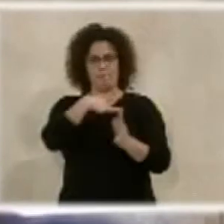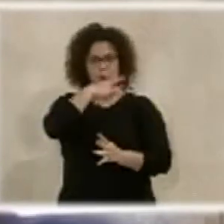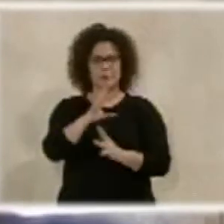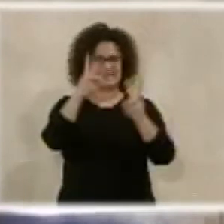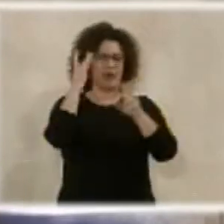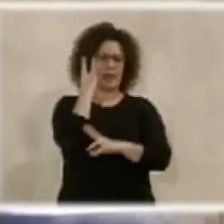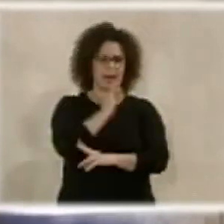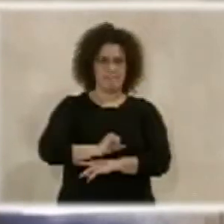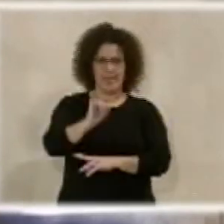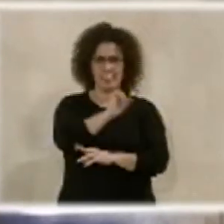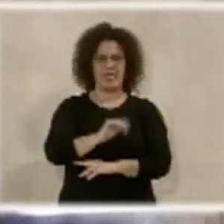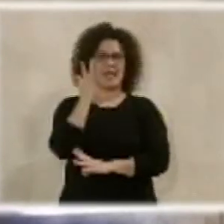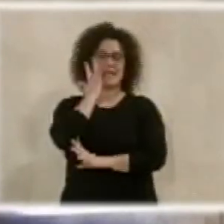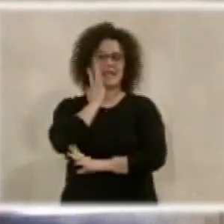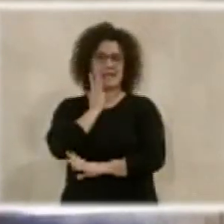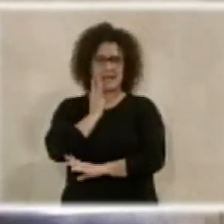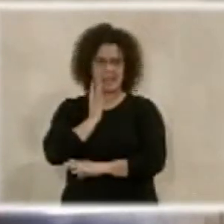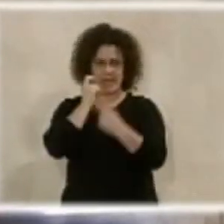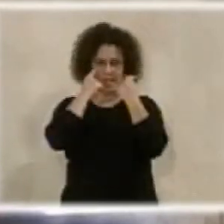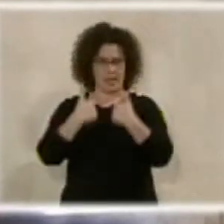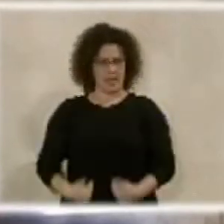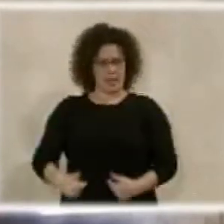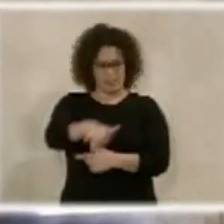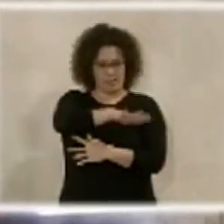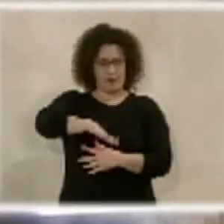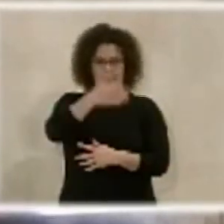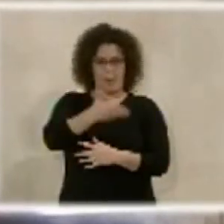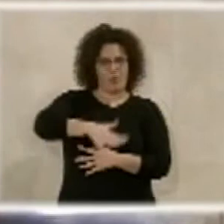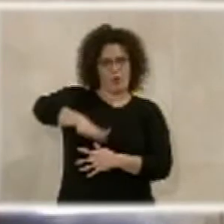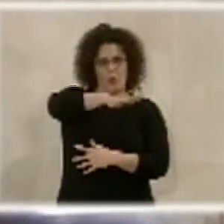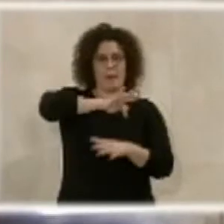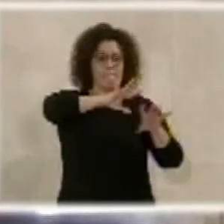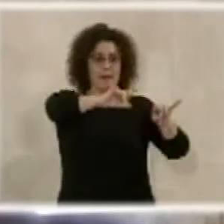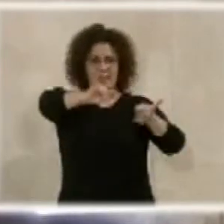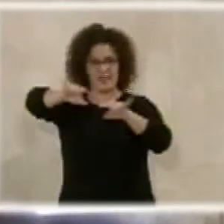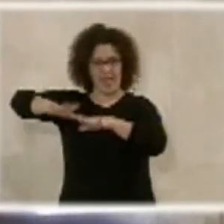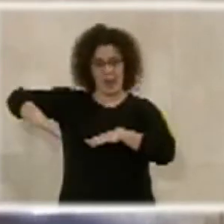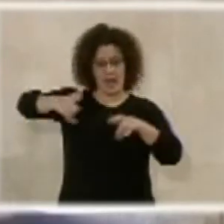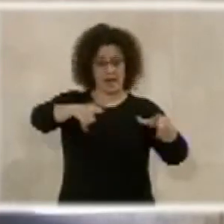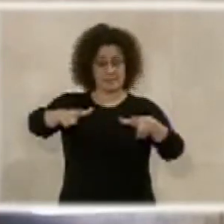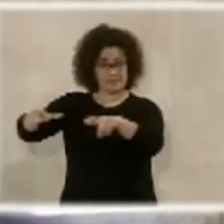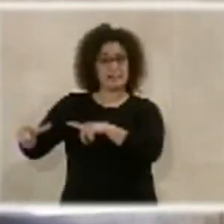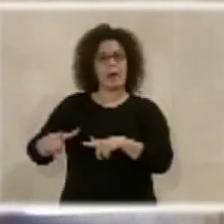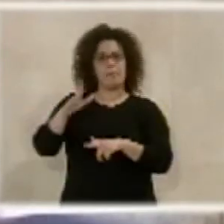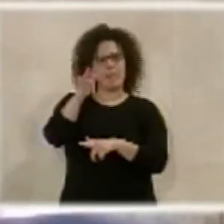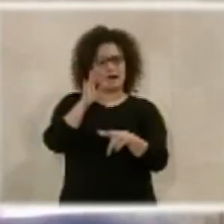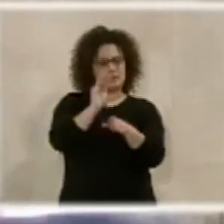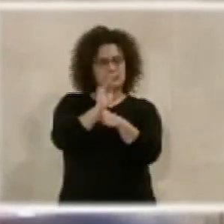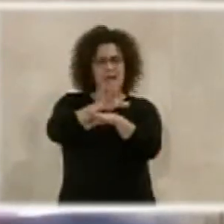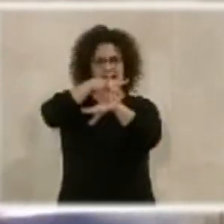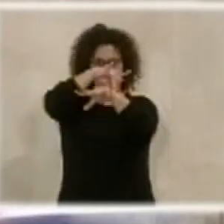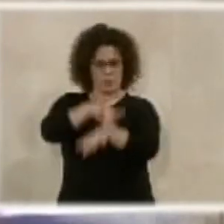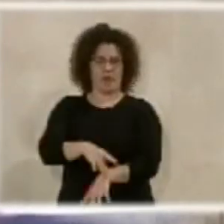limpieza e higiene general en este paraje y de sus parcelas y las actuaciones procedentes en materia de seguridad